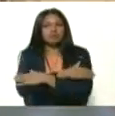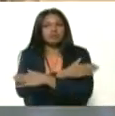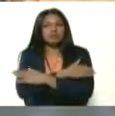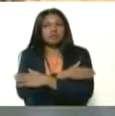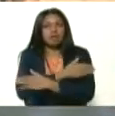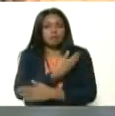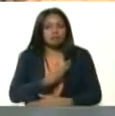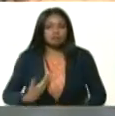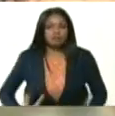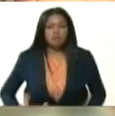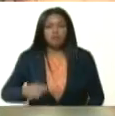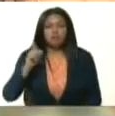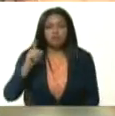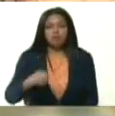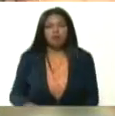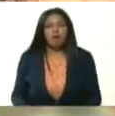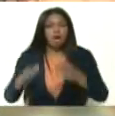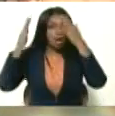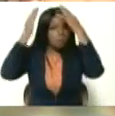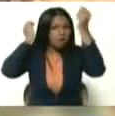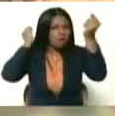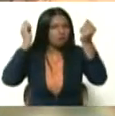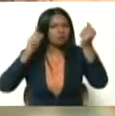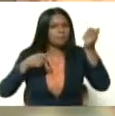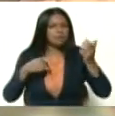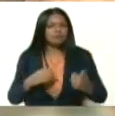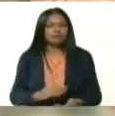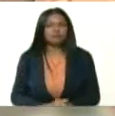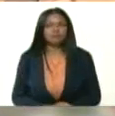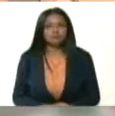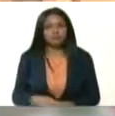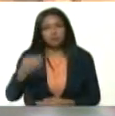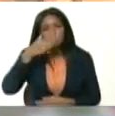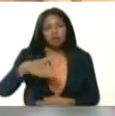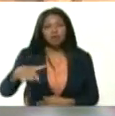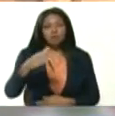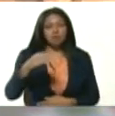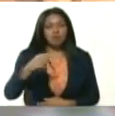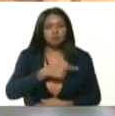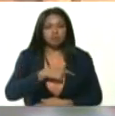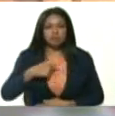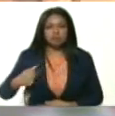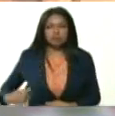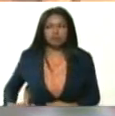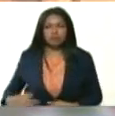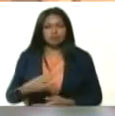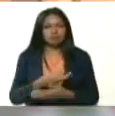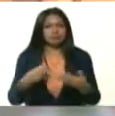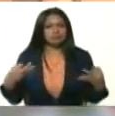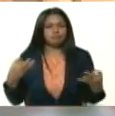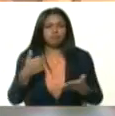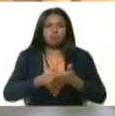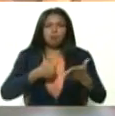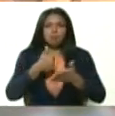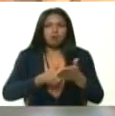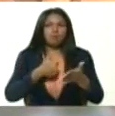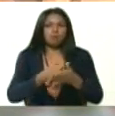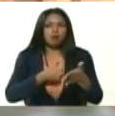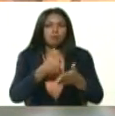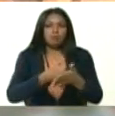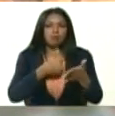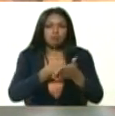Xi Jinping, al embajador Li Barón, al pueblo de China, por esta tremenda batalla que han dado,